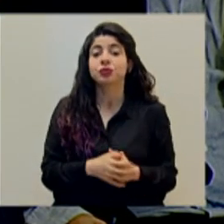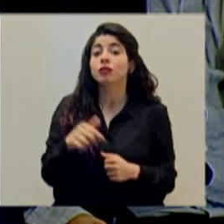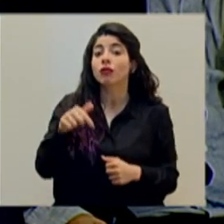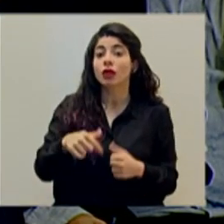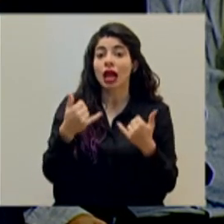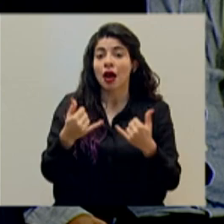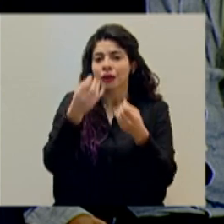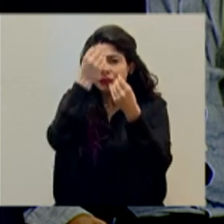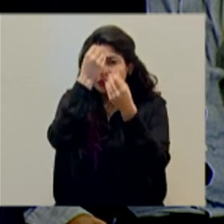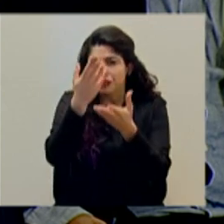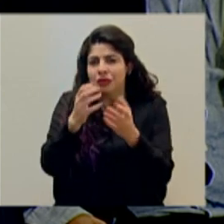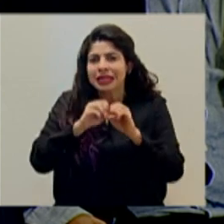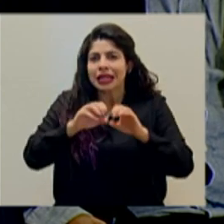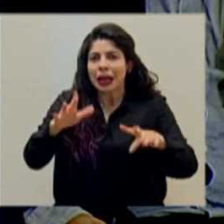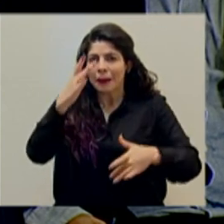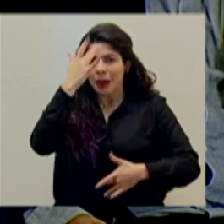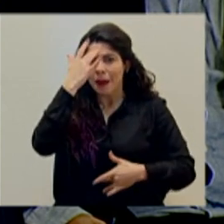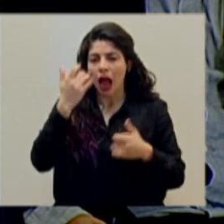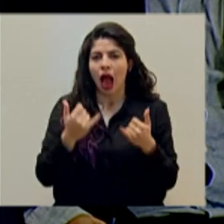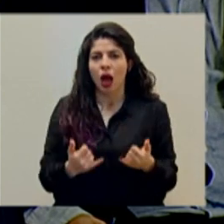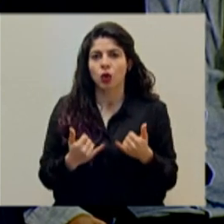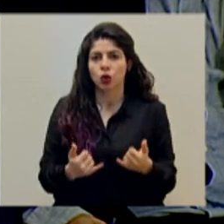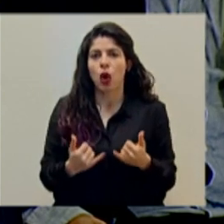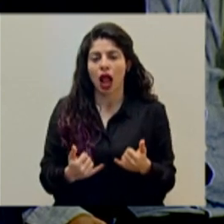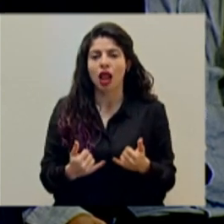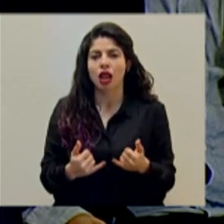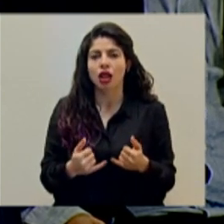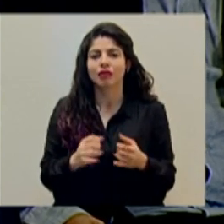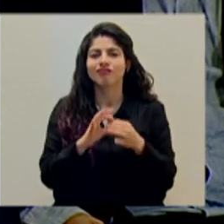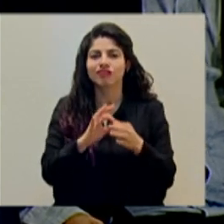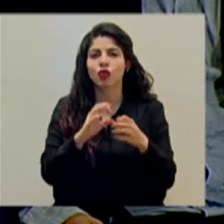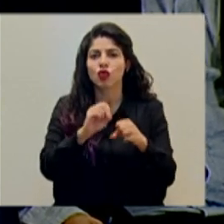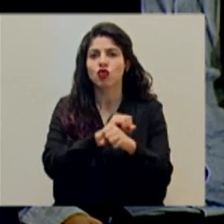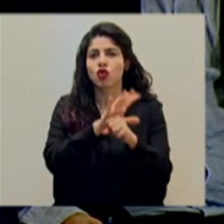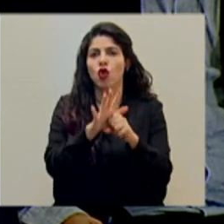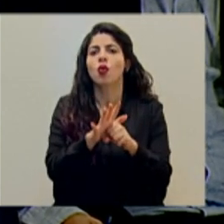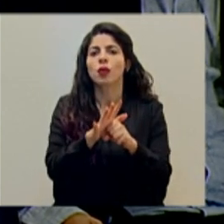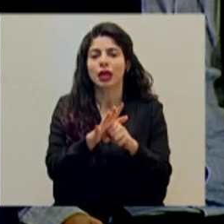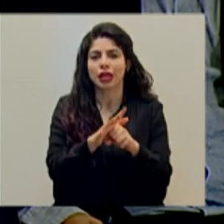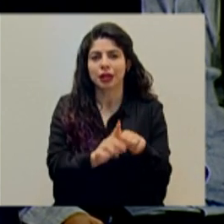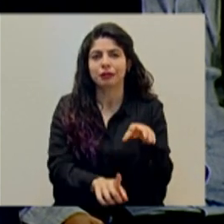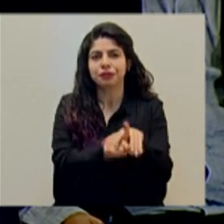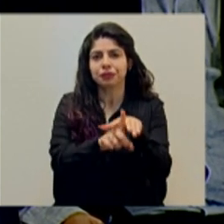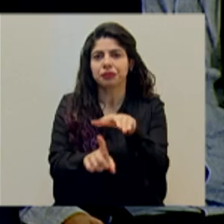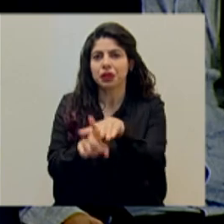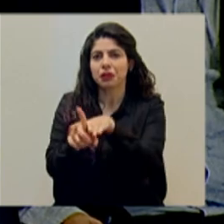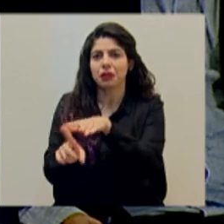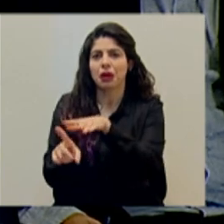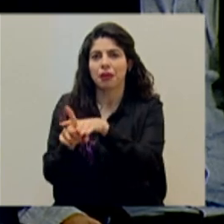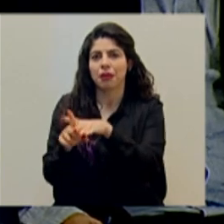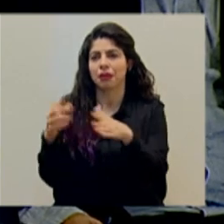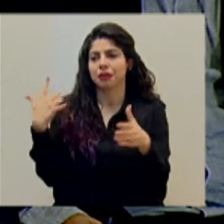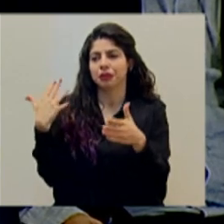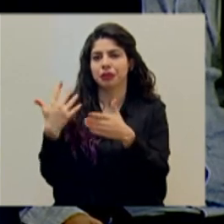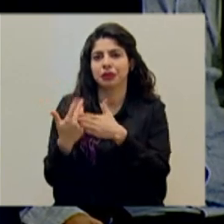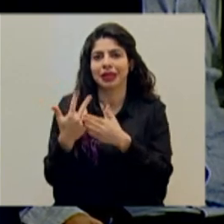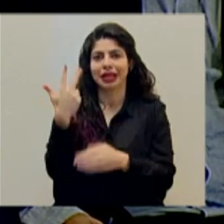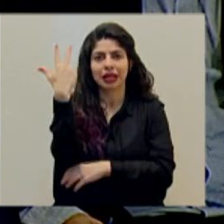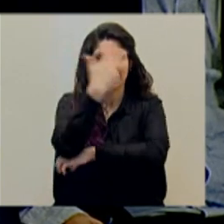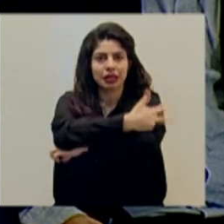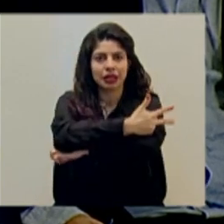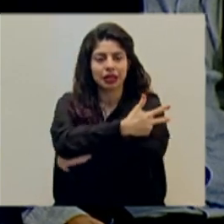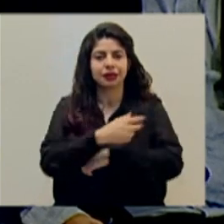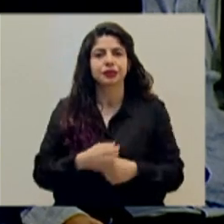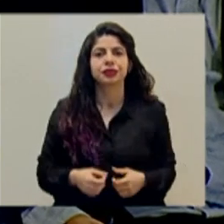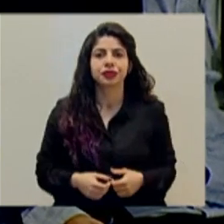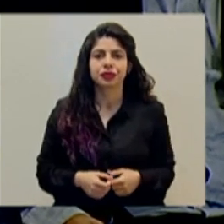reporte de actualización epidemiológica de los casos de COVID que se han presentado en los últimos tres días.